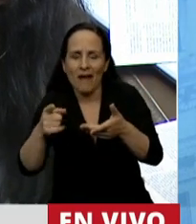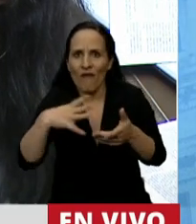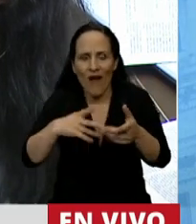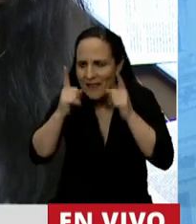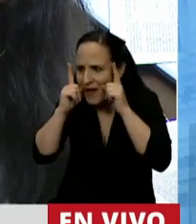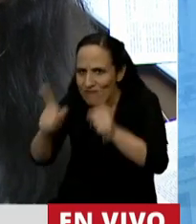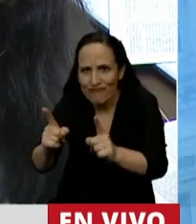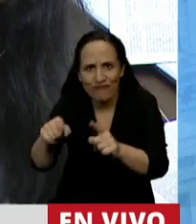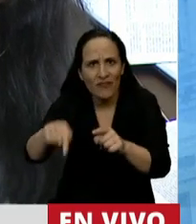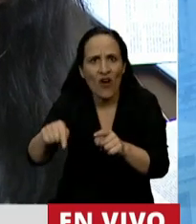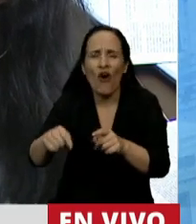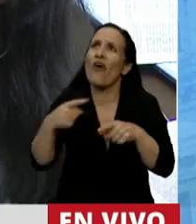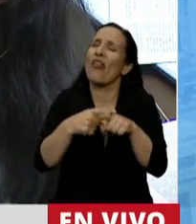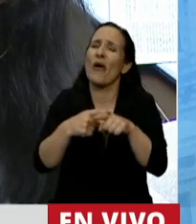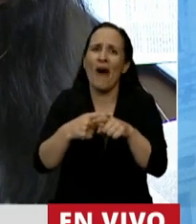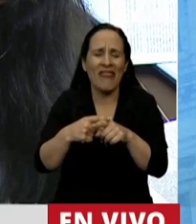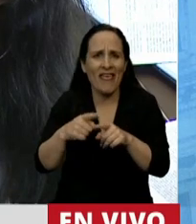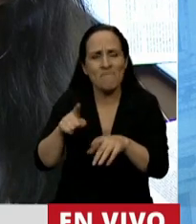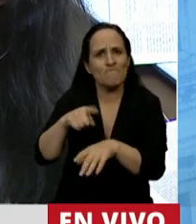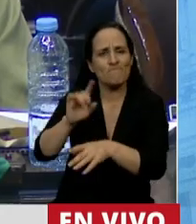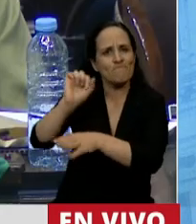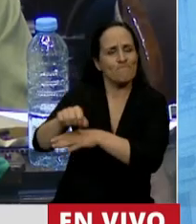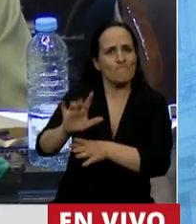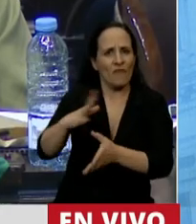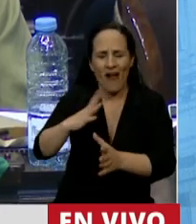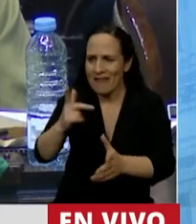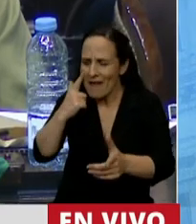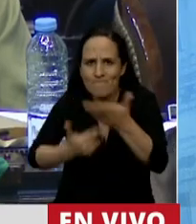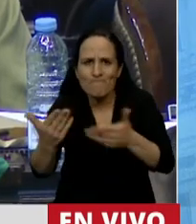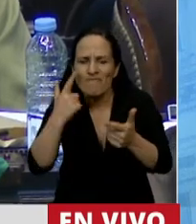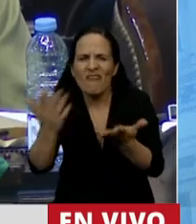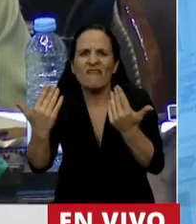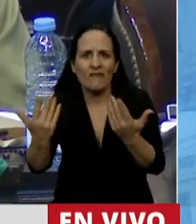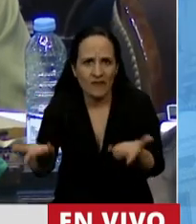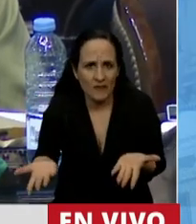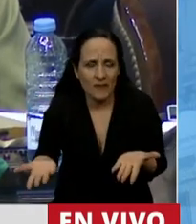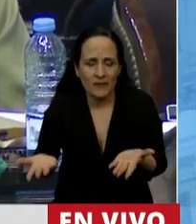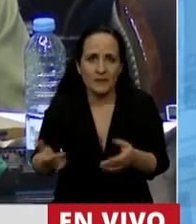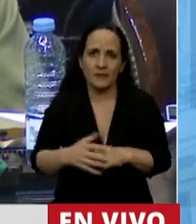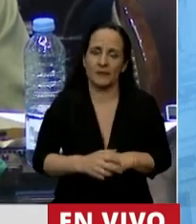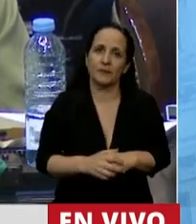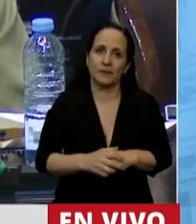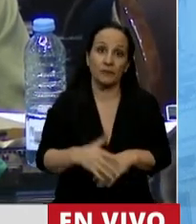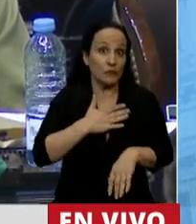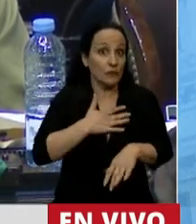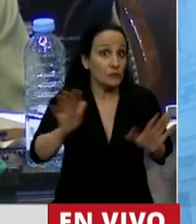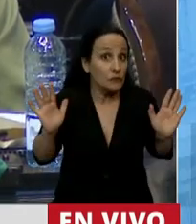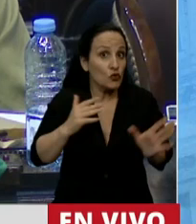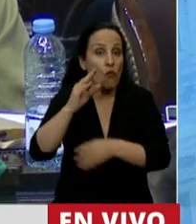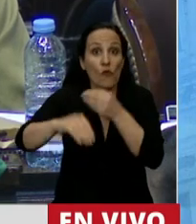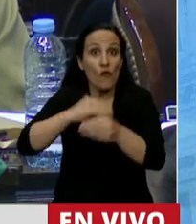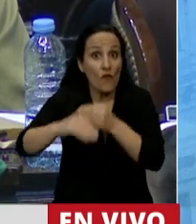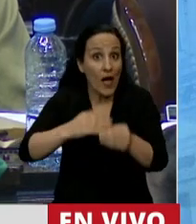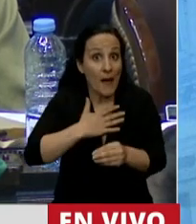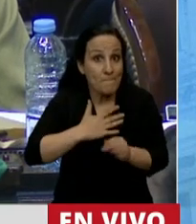escuchadas en este debate que llevamos adelante en el Congreso de la Nación. Y créanme, yo provengo de una familia